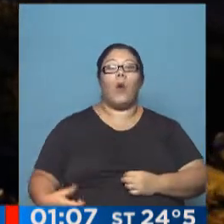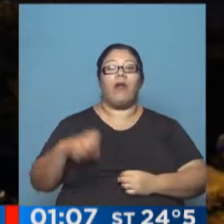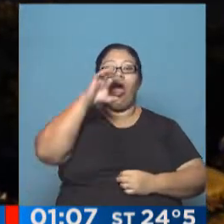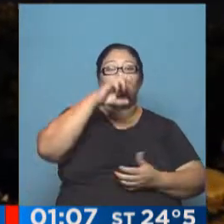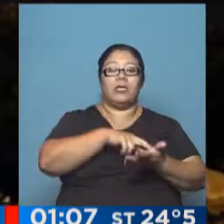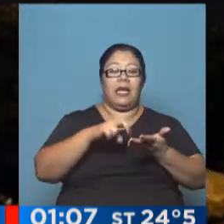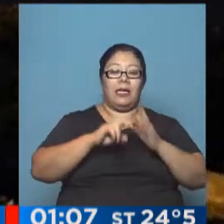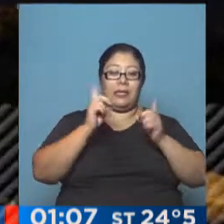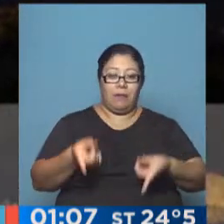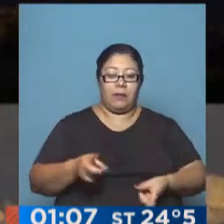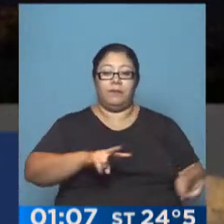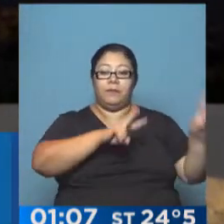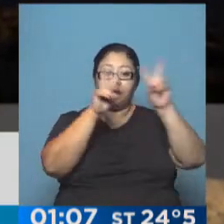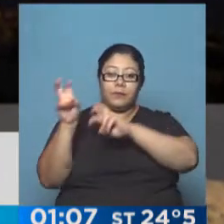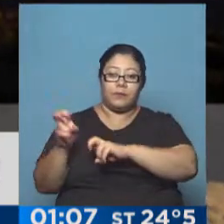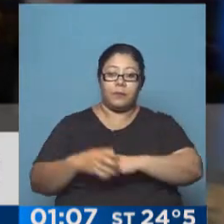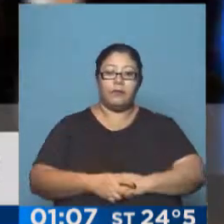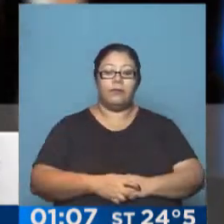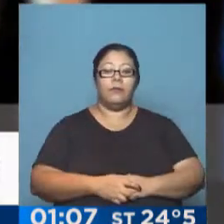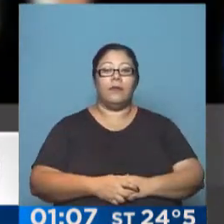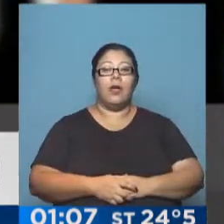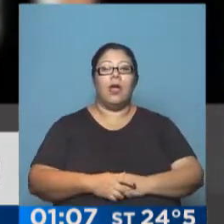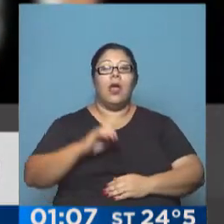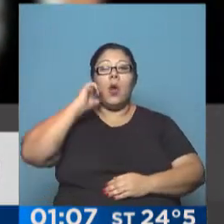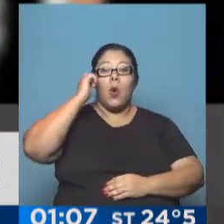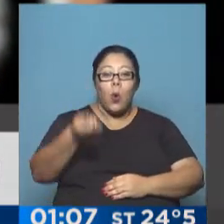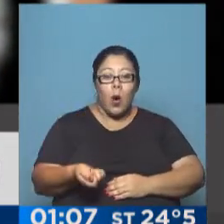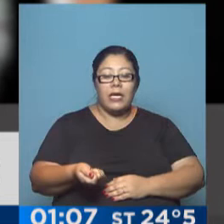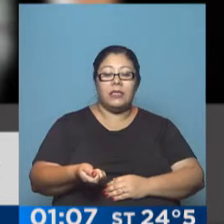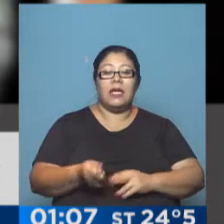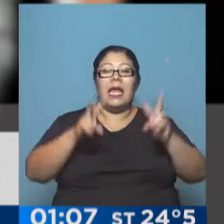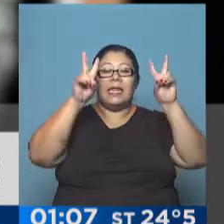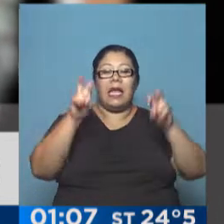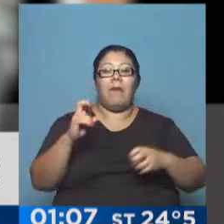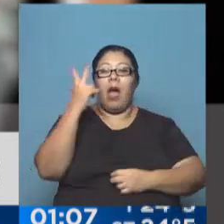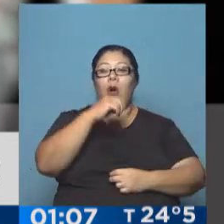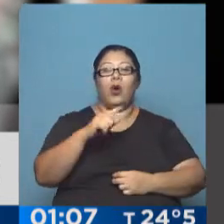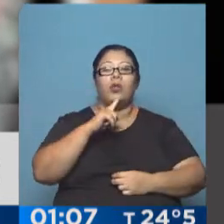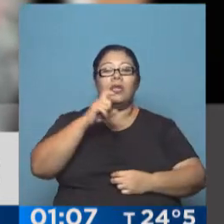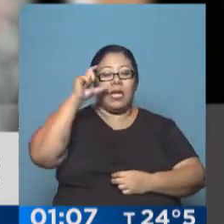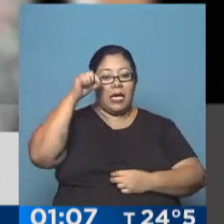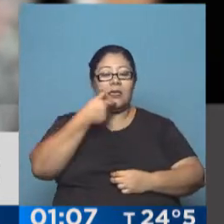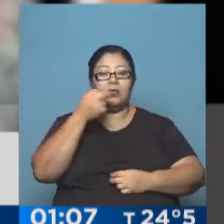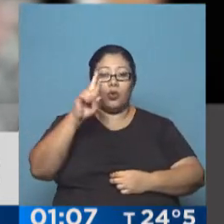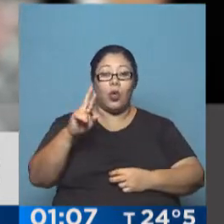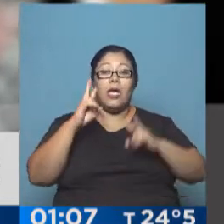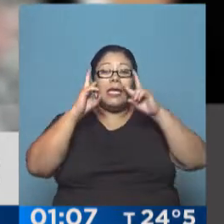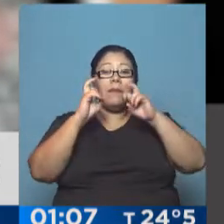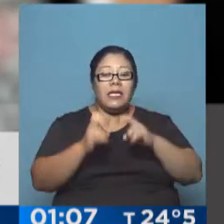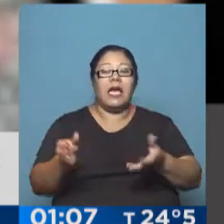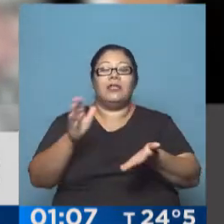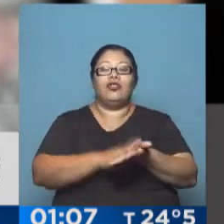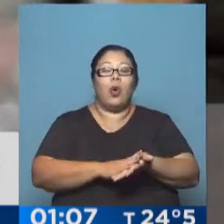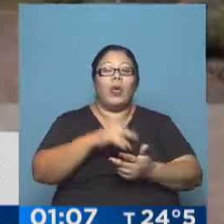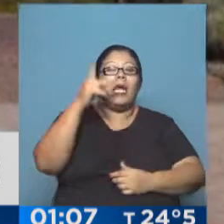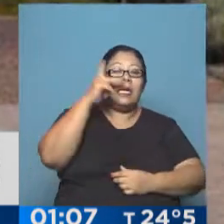El juez Daniel Rafeclas se declaró incompetente en la causa Otesur, en la que se investiga el patrimonio del expresidente Néstor Kirchner y de su